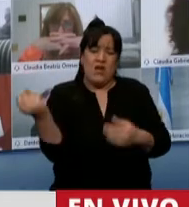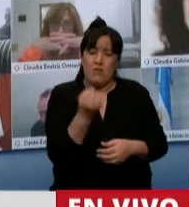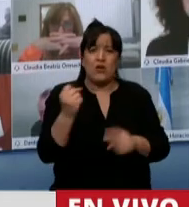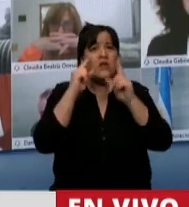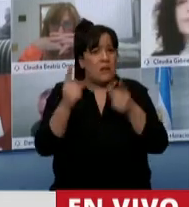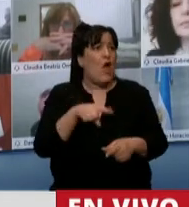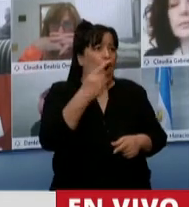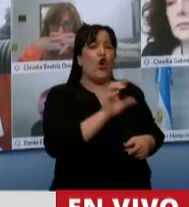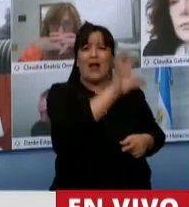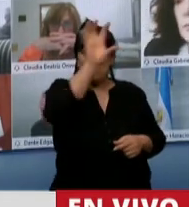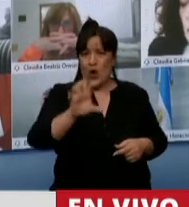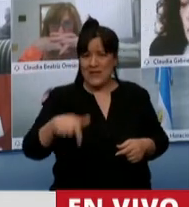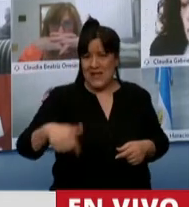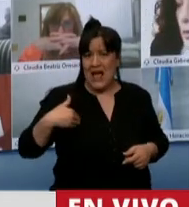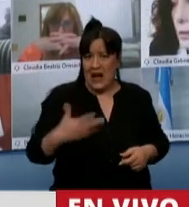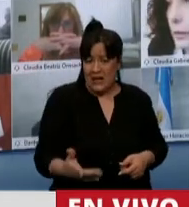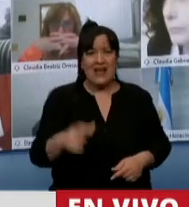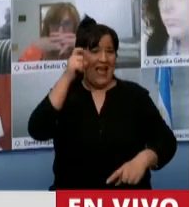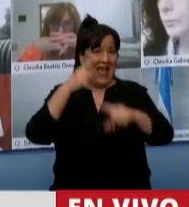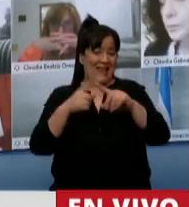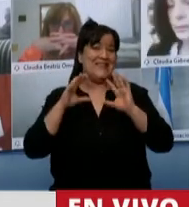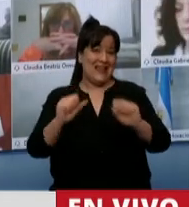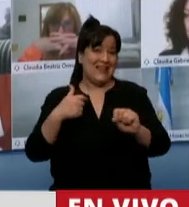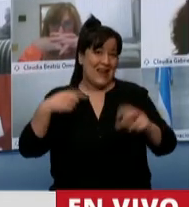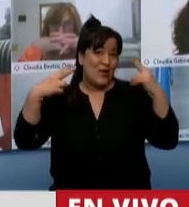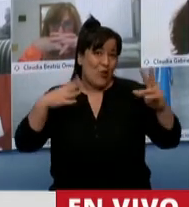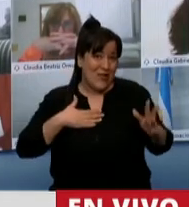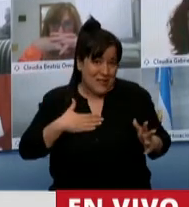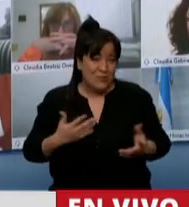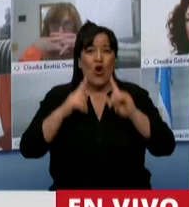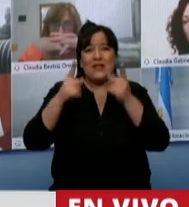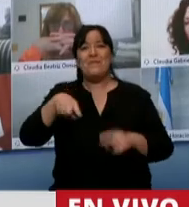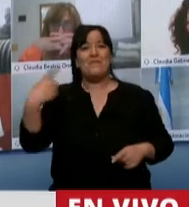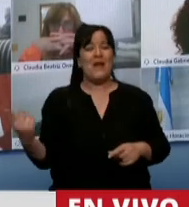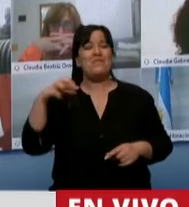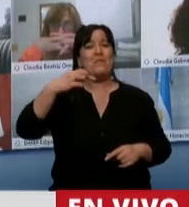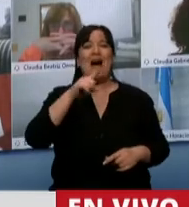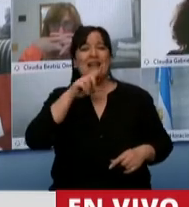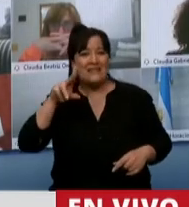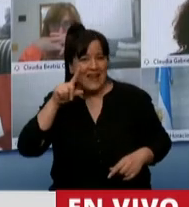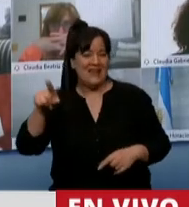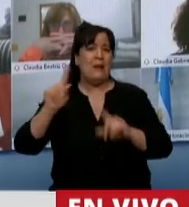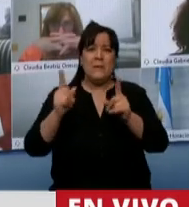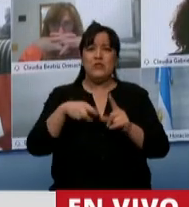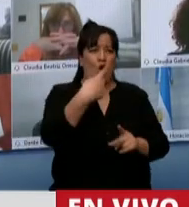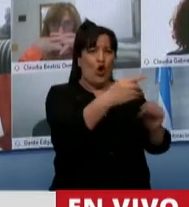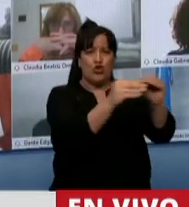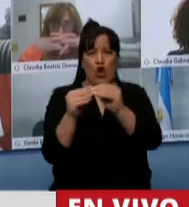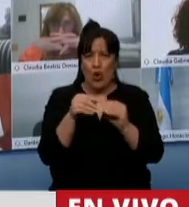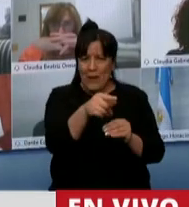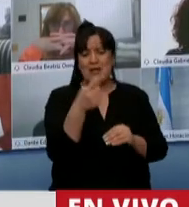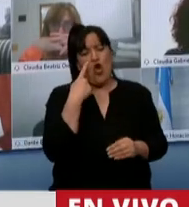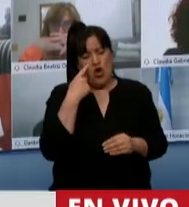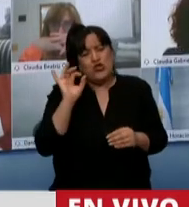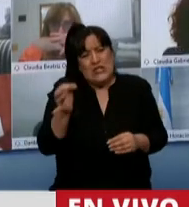provincias de nuestro país, como exsecretaria de Turismo Hablo, al igual que Ramiro Fernández Patri, al igual que otros compañeros que